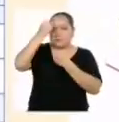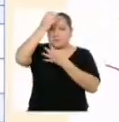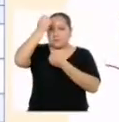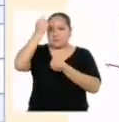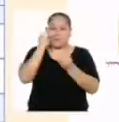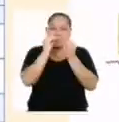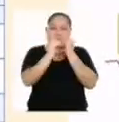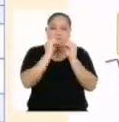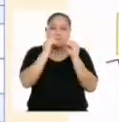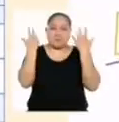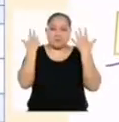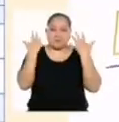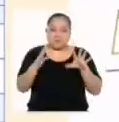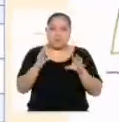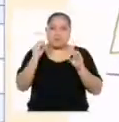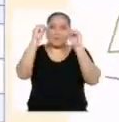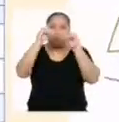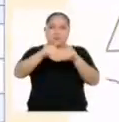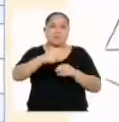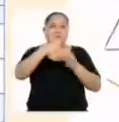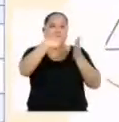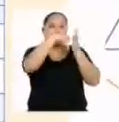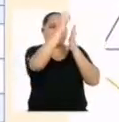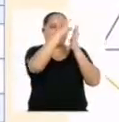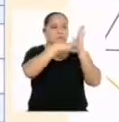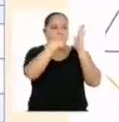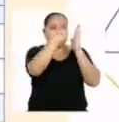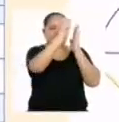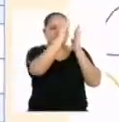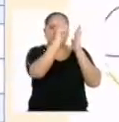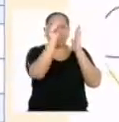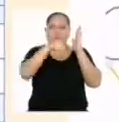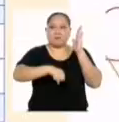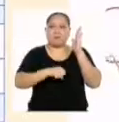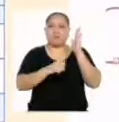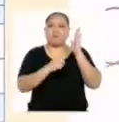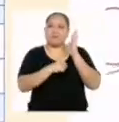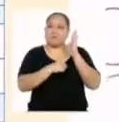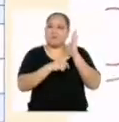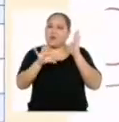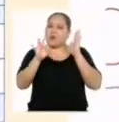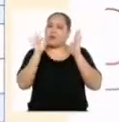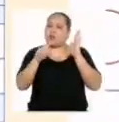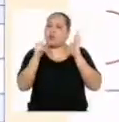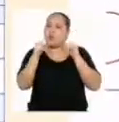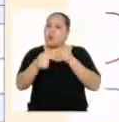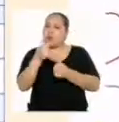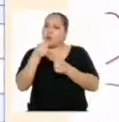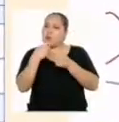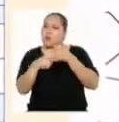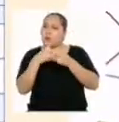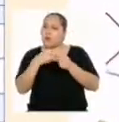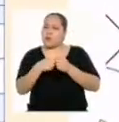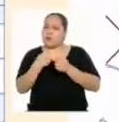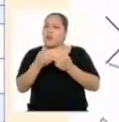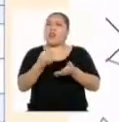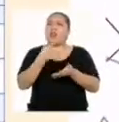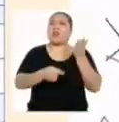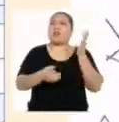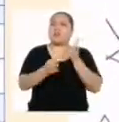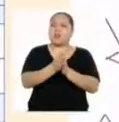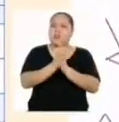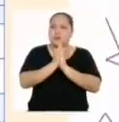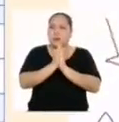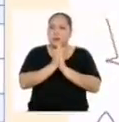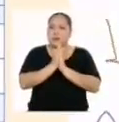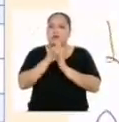que nos ayudarán a resolver la situación, Ponemos un check. Determinamos la incógnita o lo que nos pide la situación. También hemos